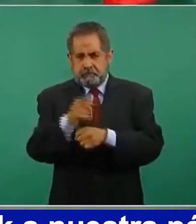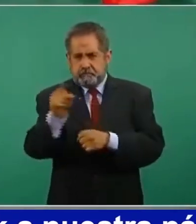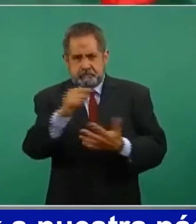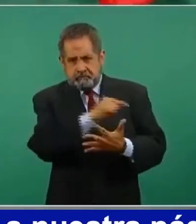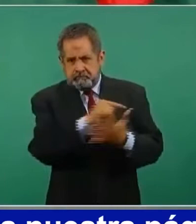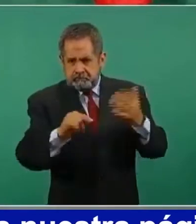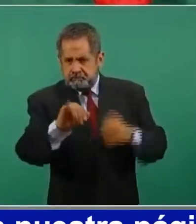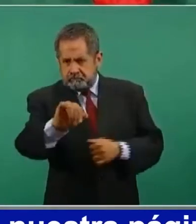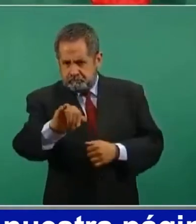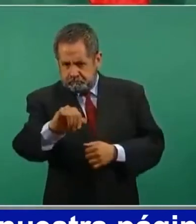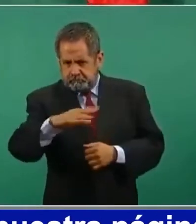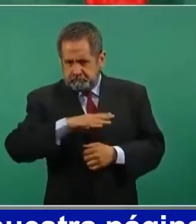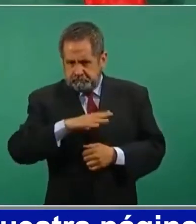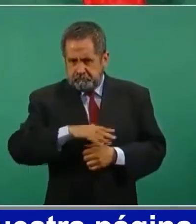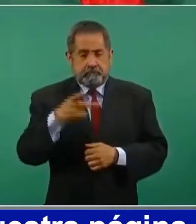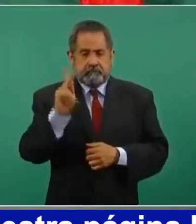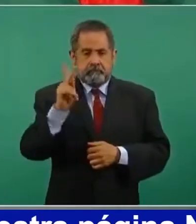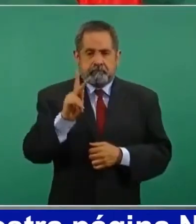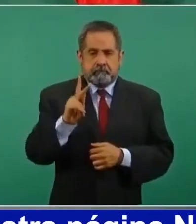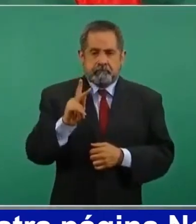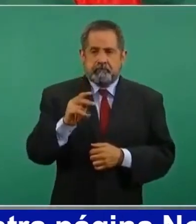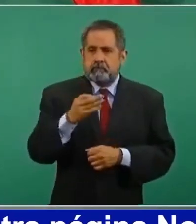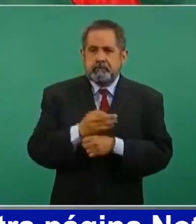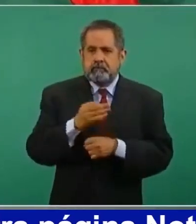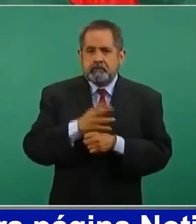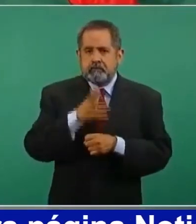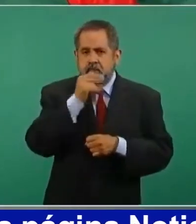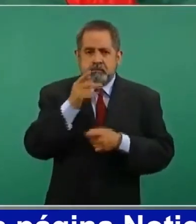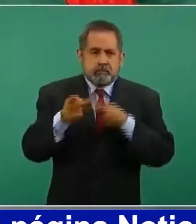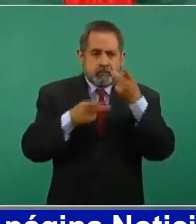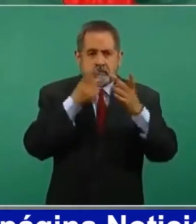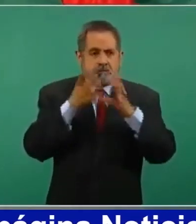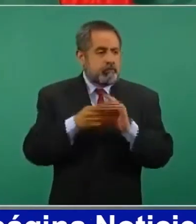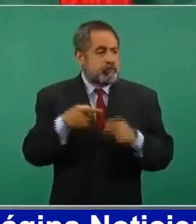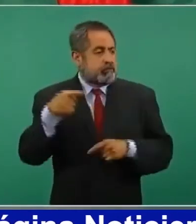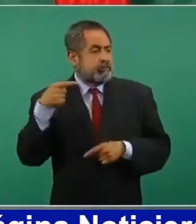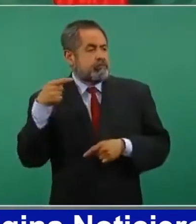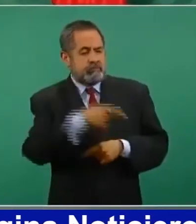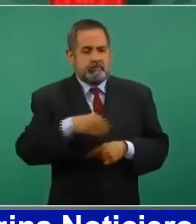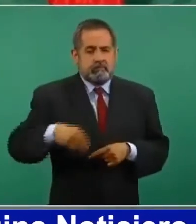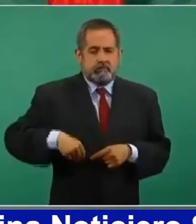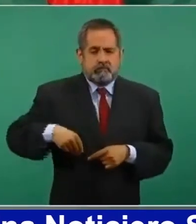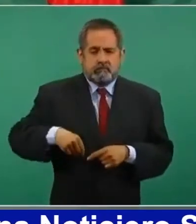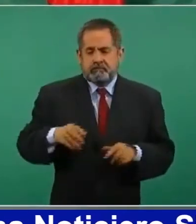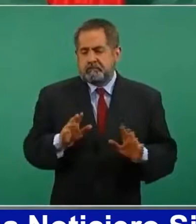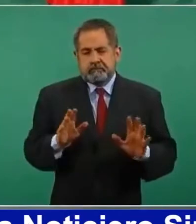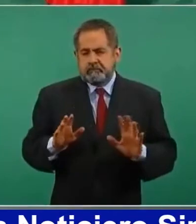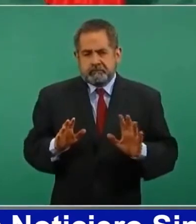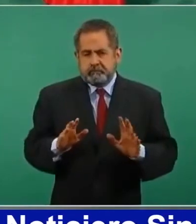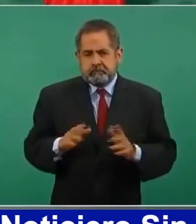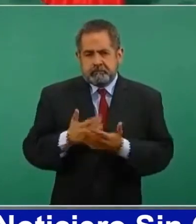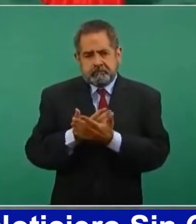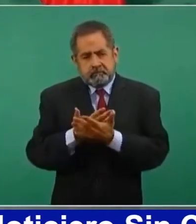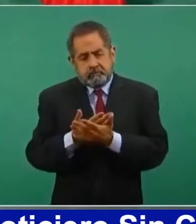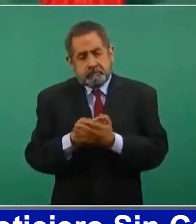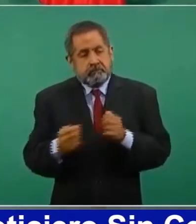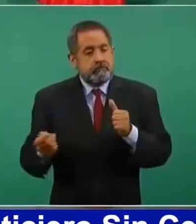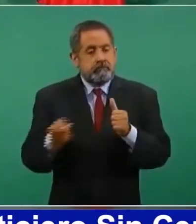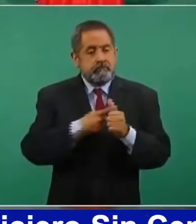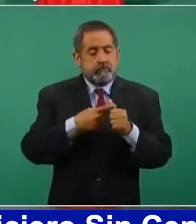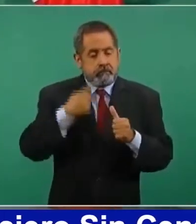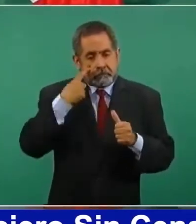no se puede declarar culpable a nadie hasta que no